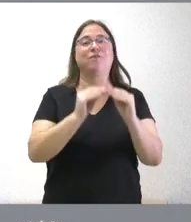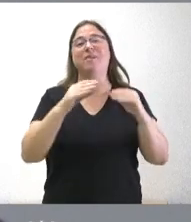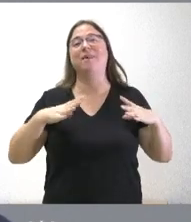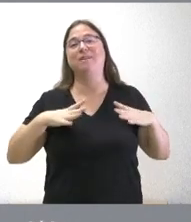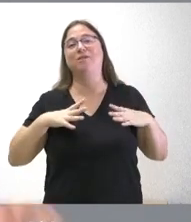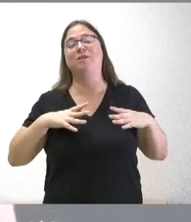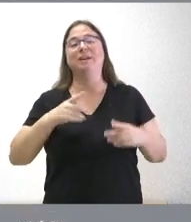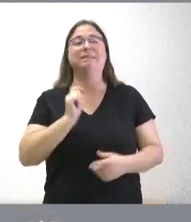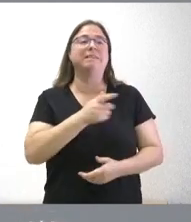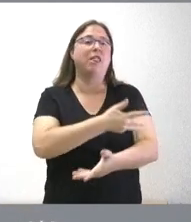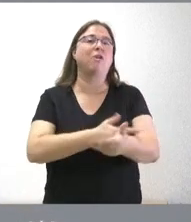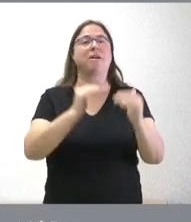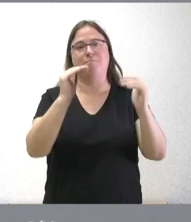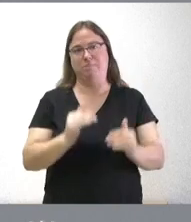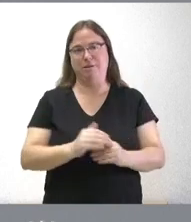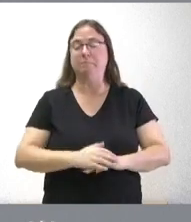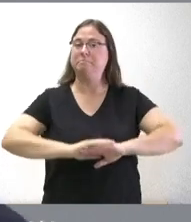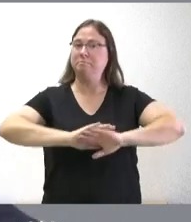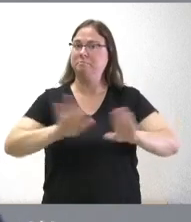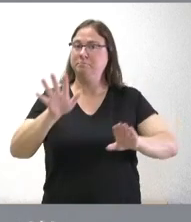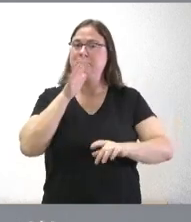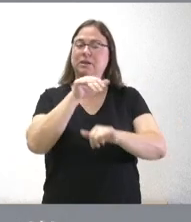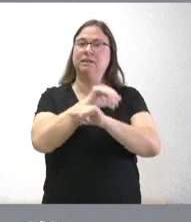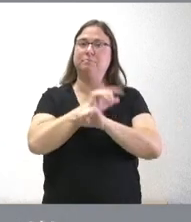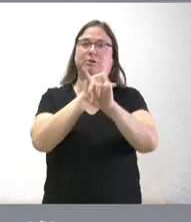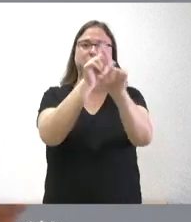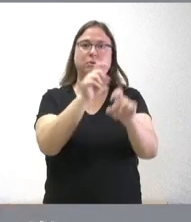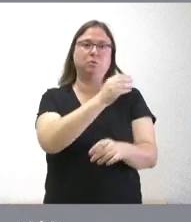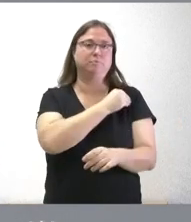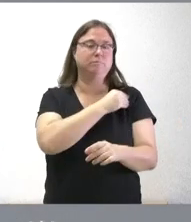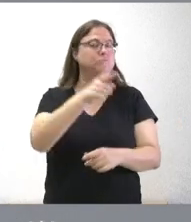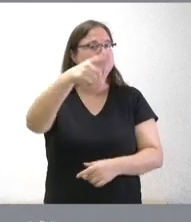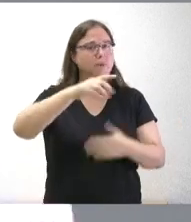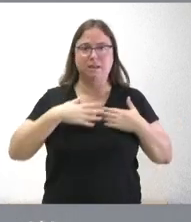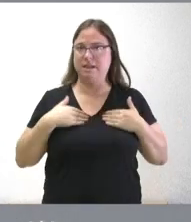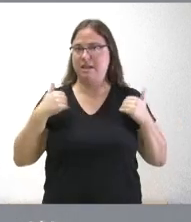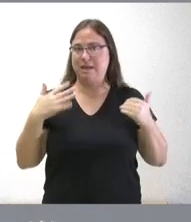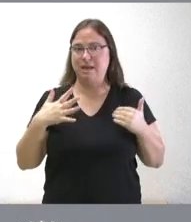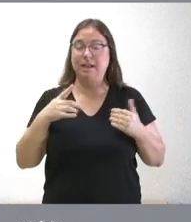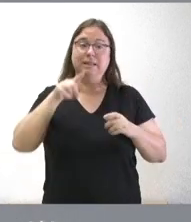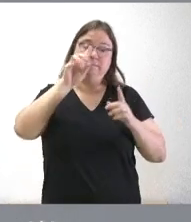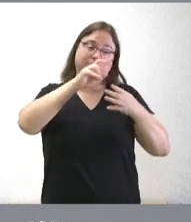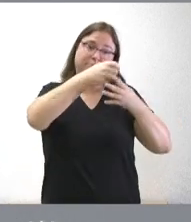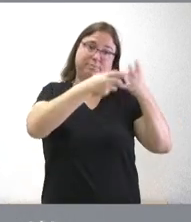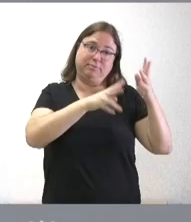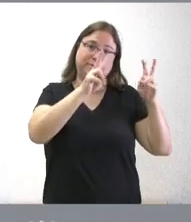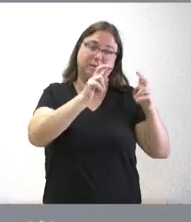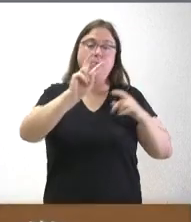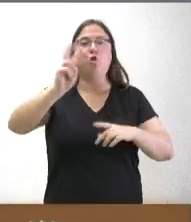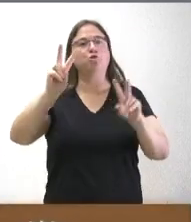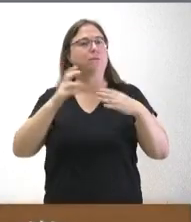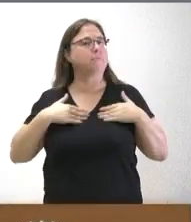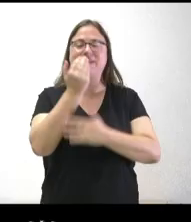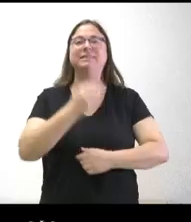vacacionales y sin más pues quedo a la espera de sus preguntas las que estumen oportuno formular sobre estos temas o sobre cualquier otro